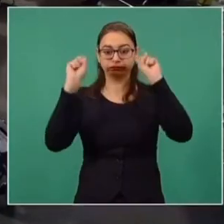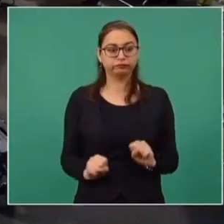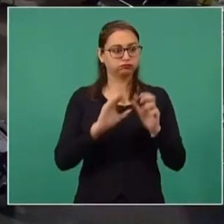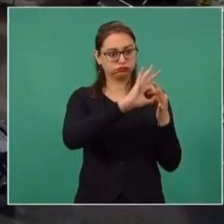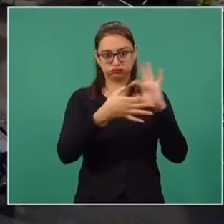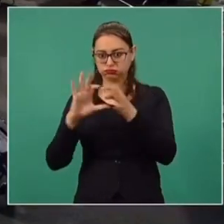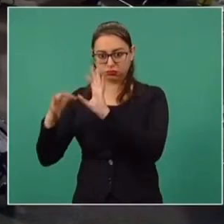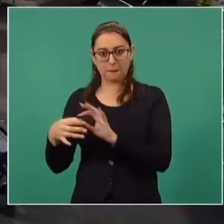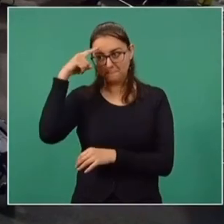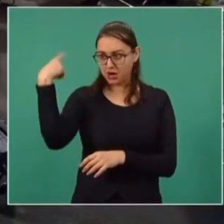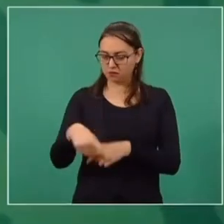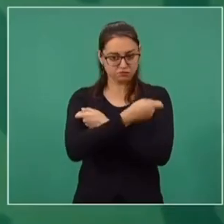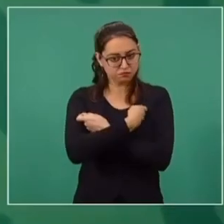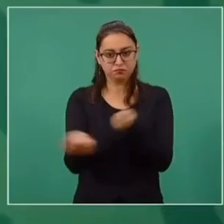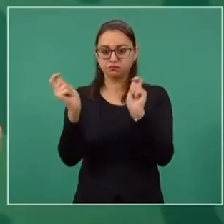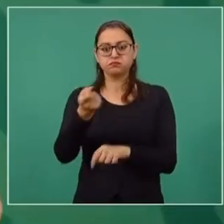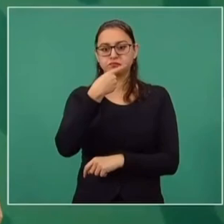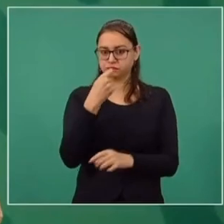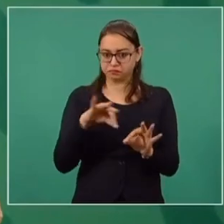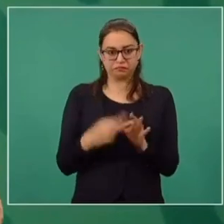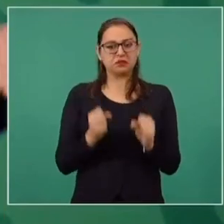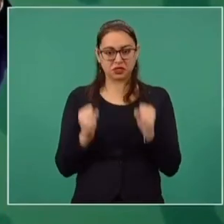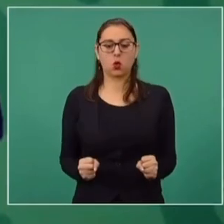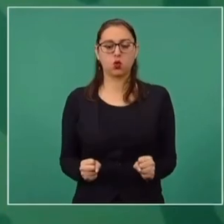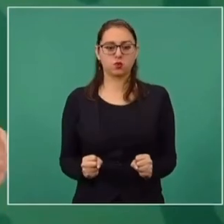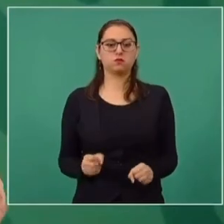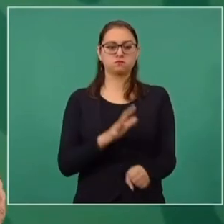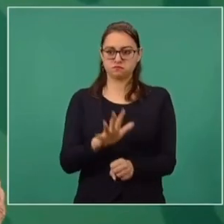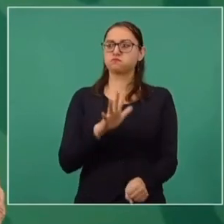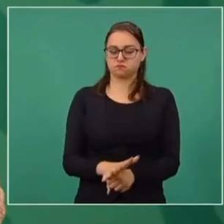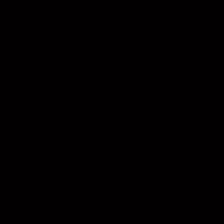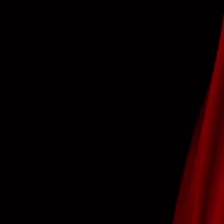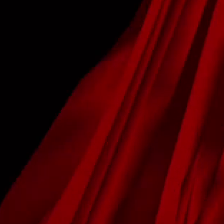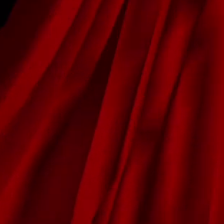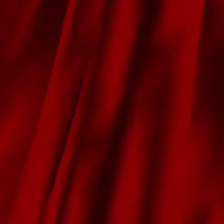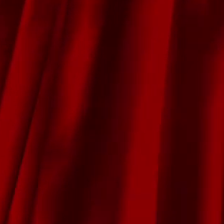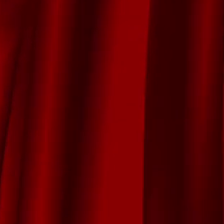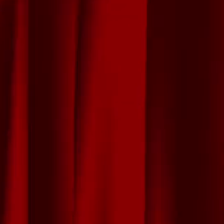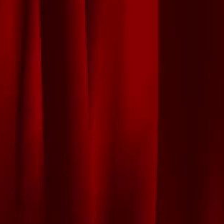de distribución que va a quedar consolidado sin que falten los medicamentos. Gracias. Gracias.